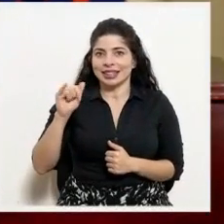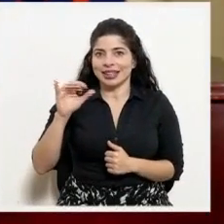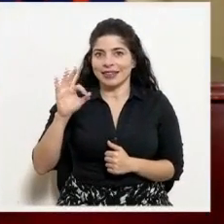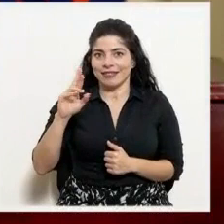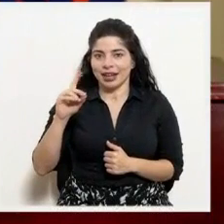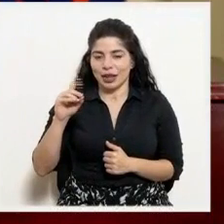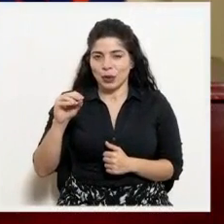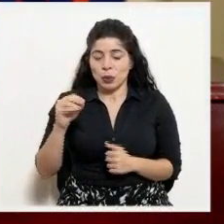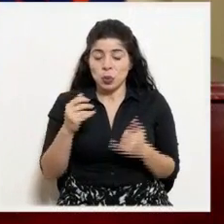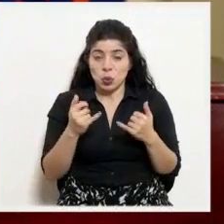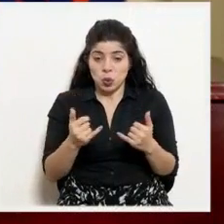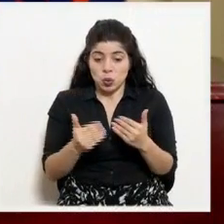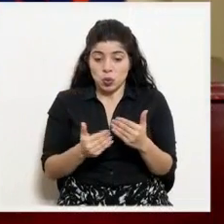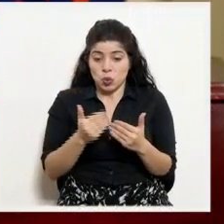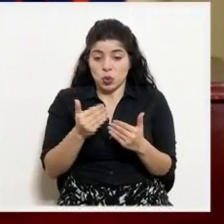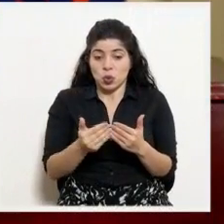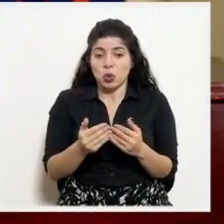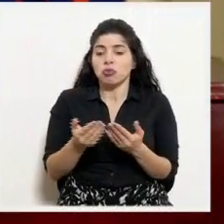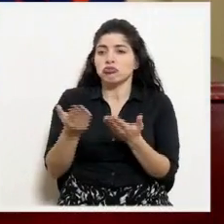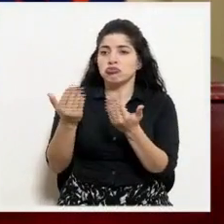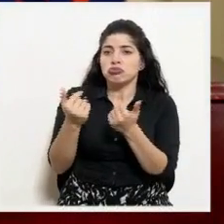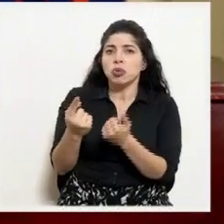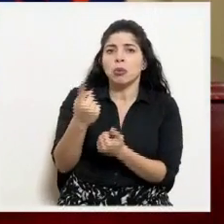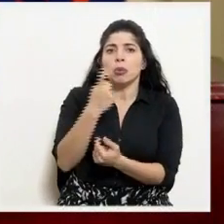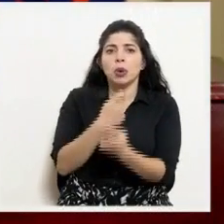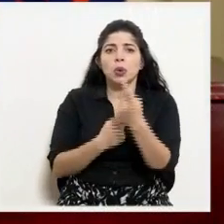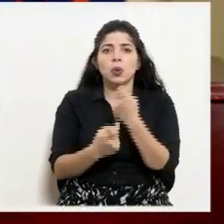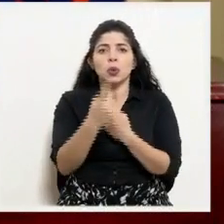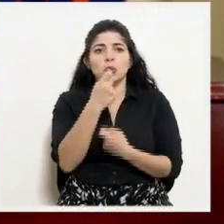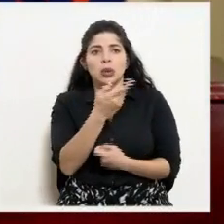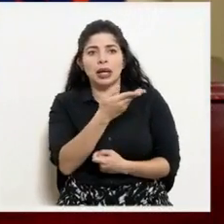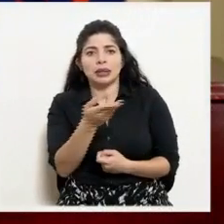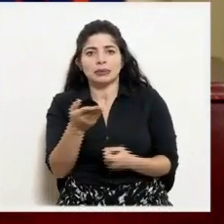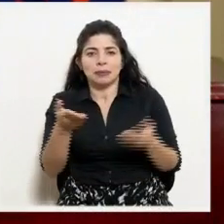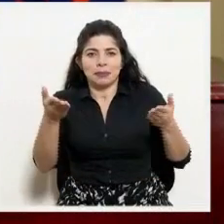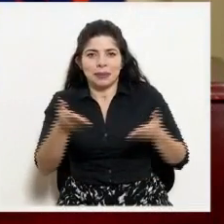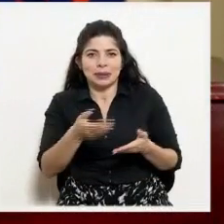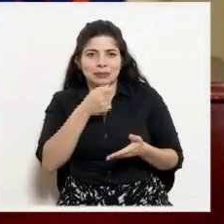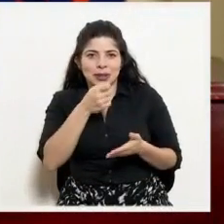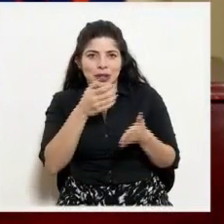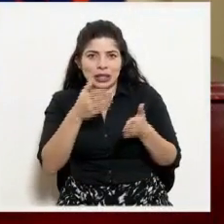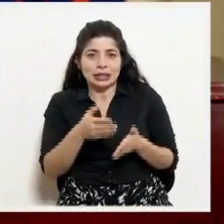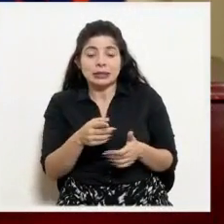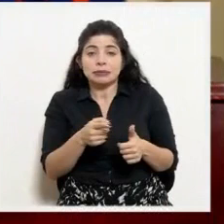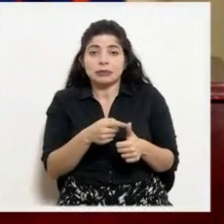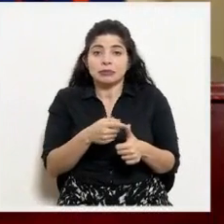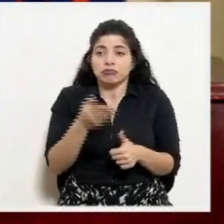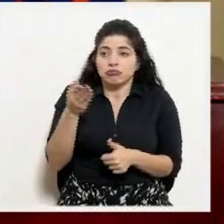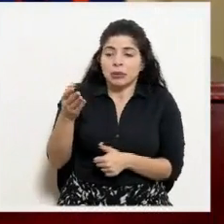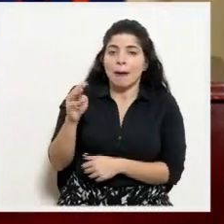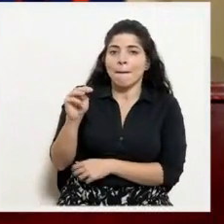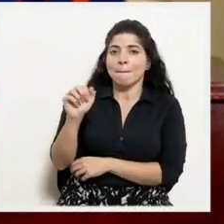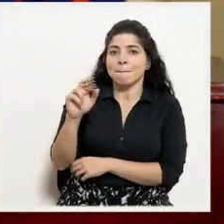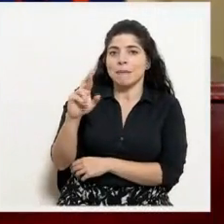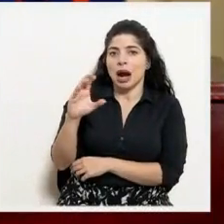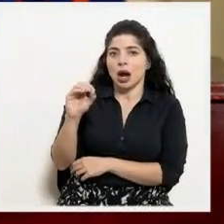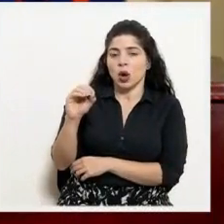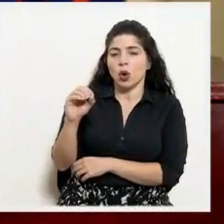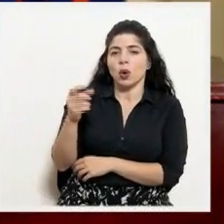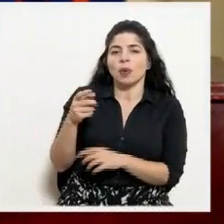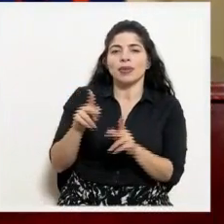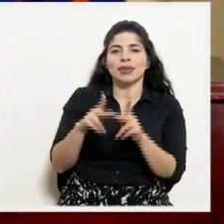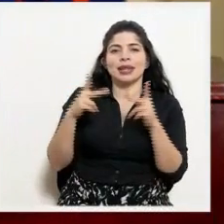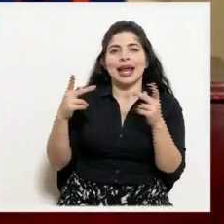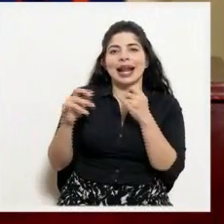Vamos a pasar a continuación con el periodo de consultas de los colegas presentes. Iniciamos con Marco Tabaoda de